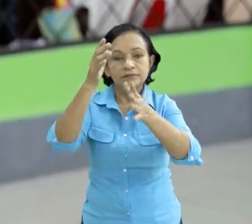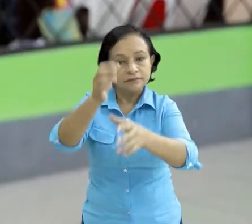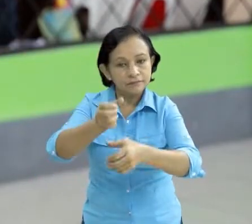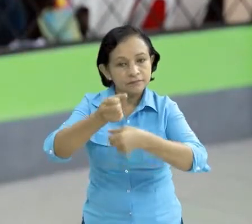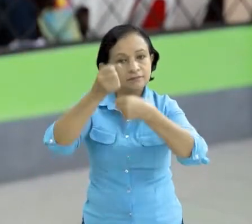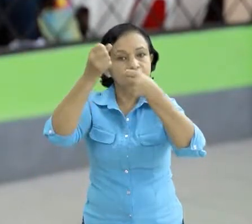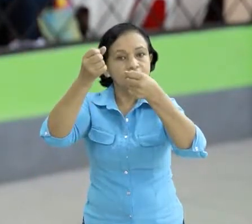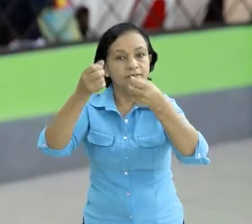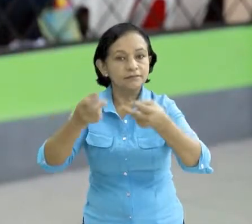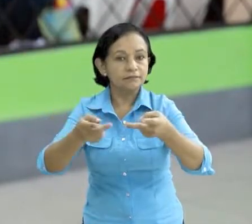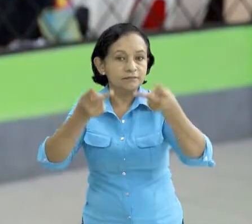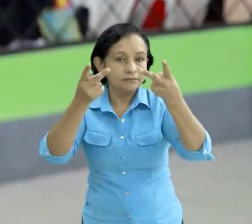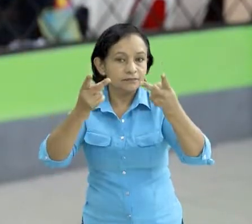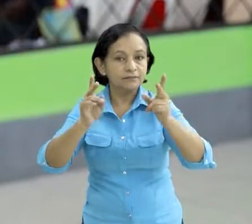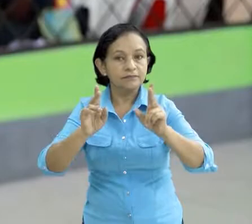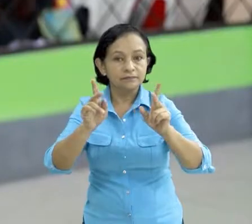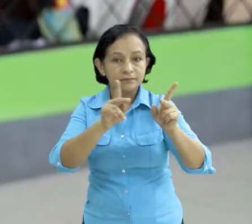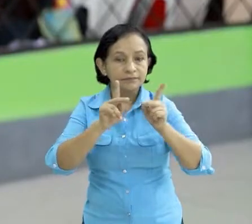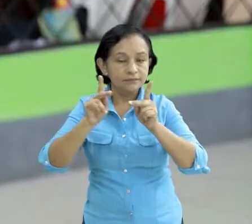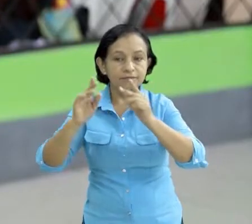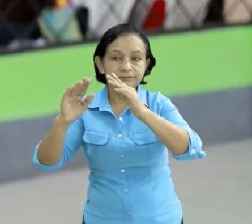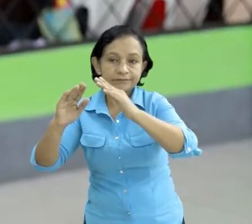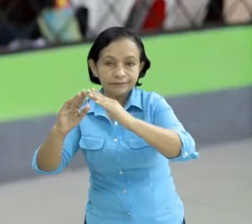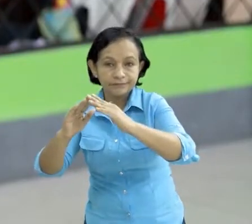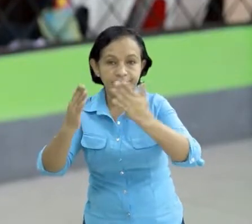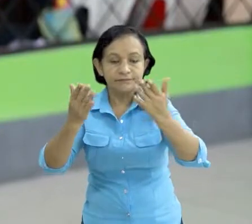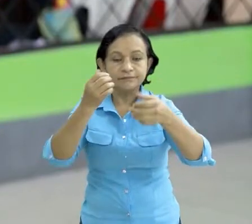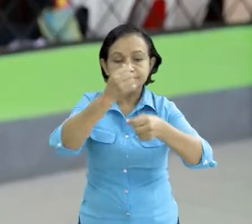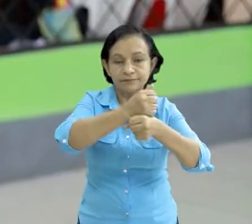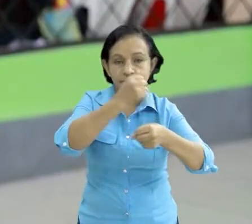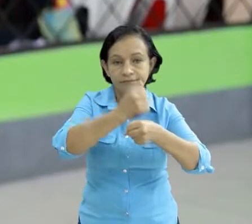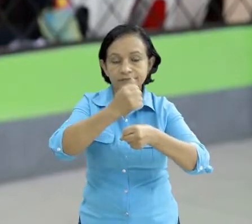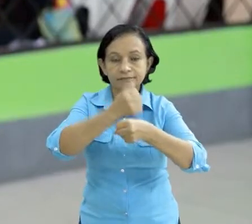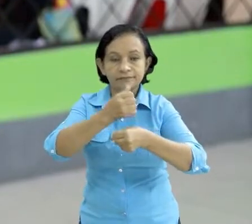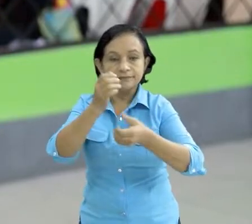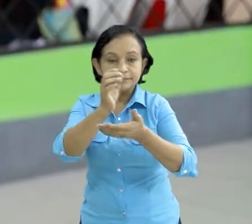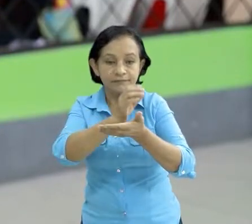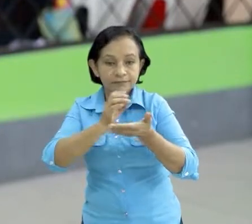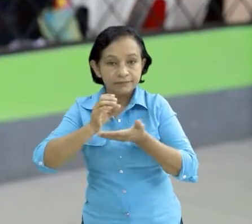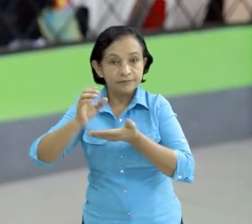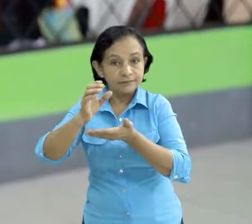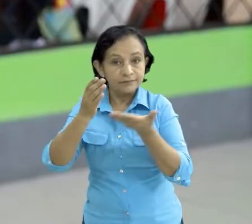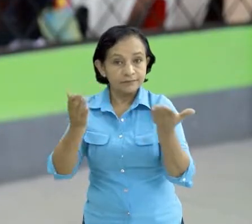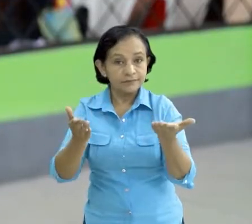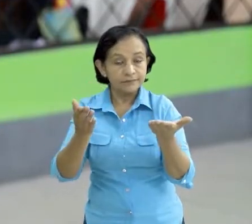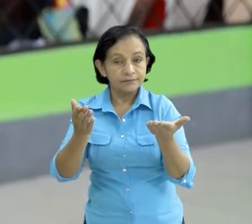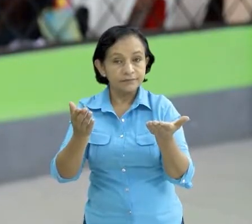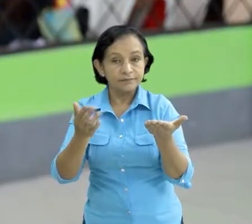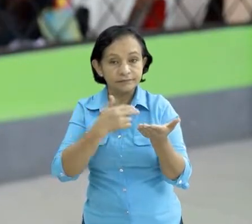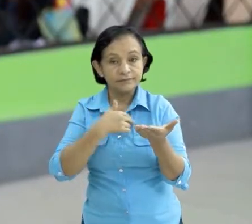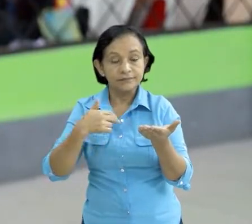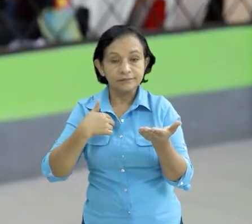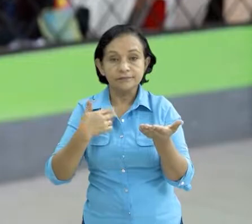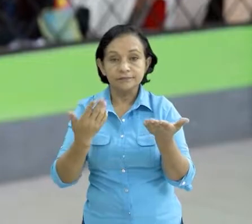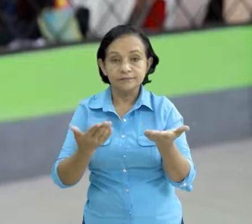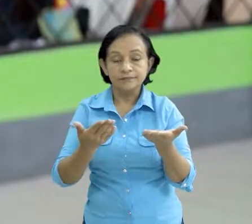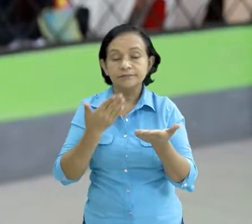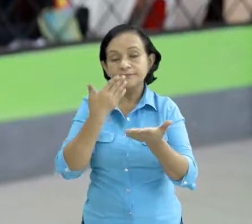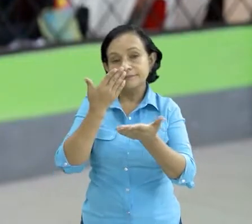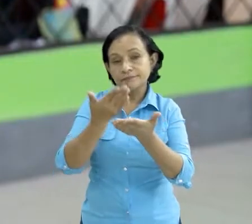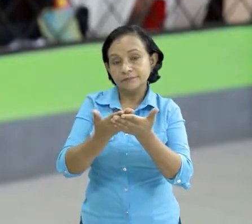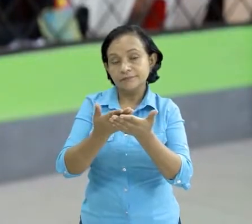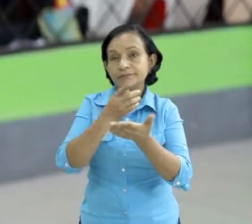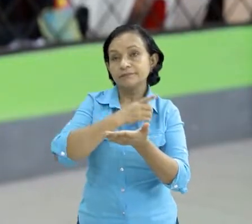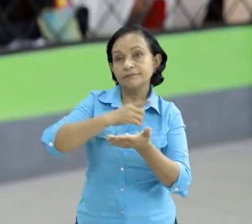a una vida en los hogares en el trabajo en los colegios y entonces lo que le agradezco